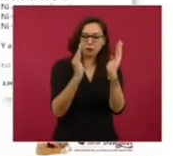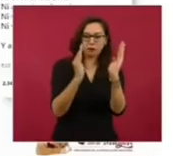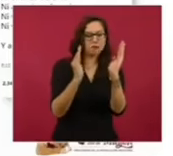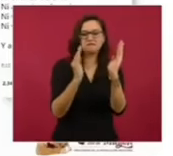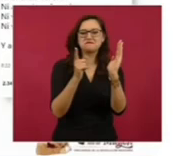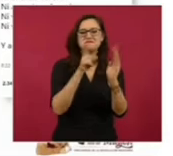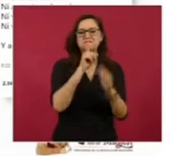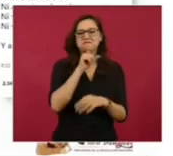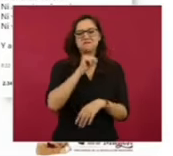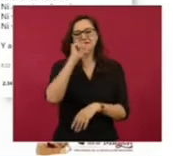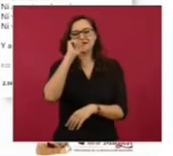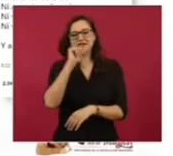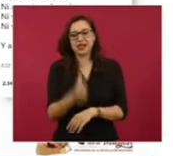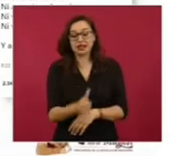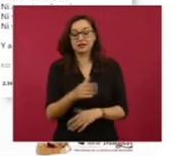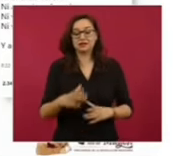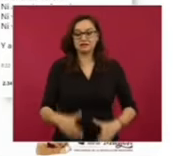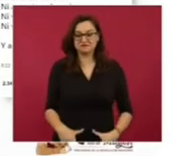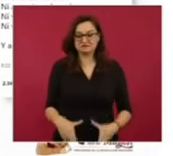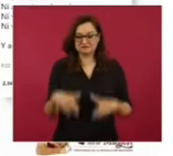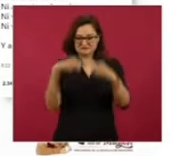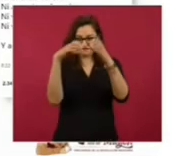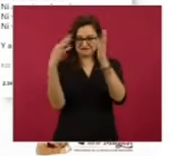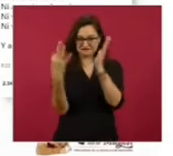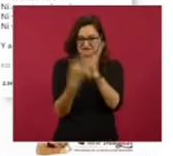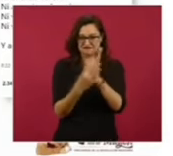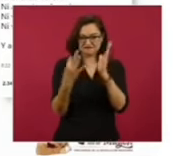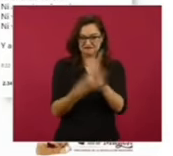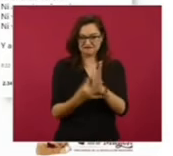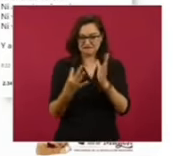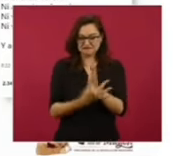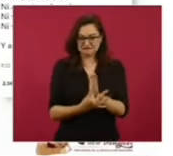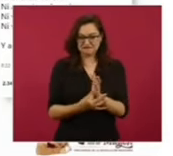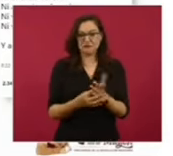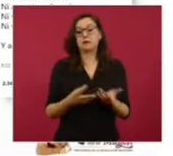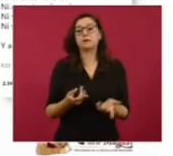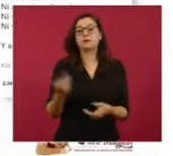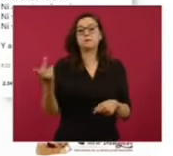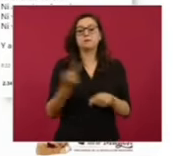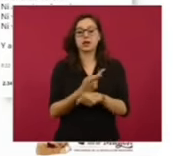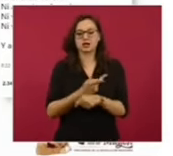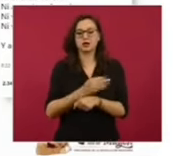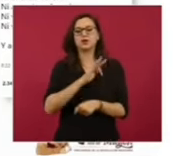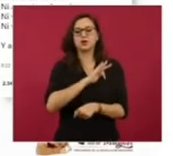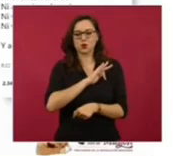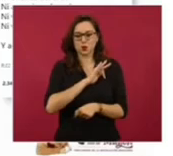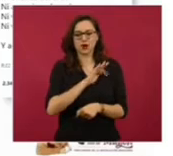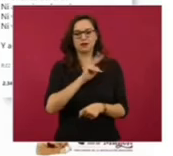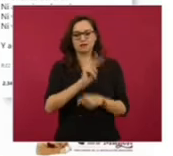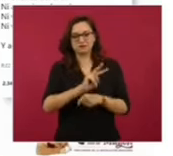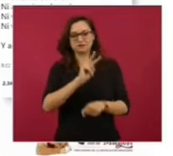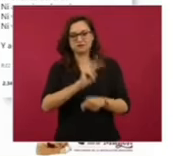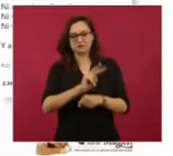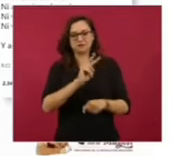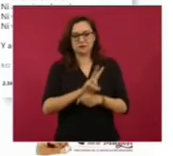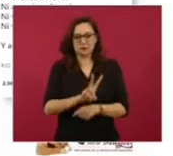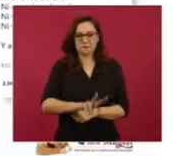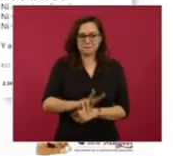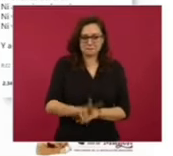cimentación y estructura de acero del fuste vertical permite monitorear las estructuras.